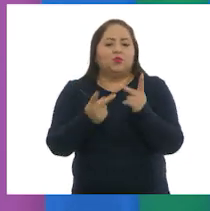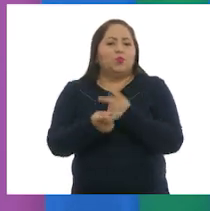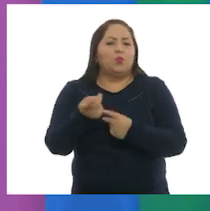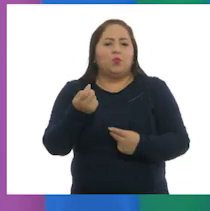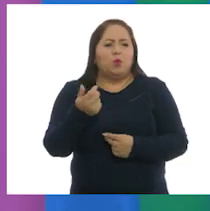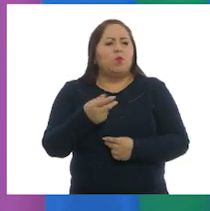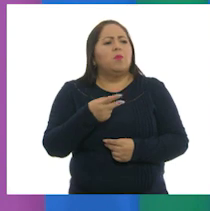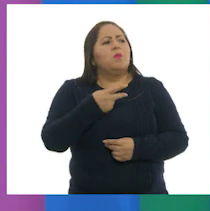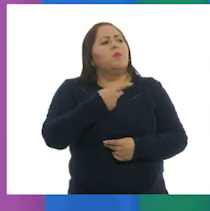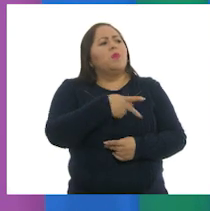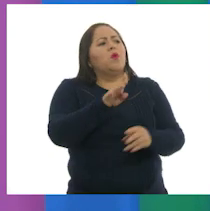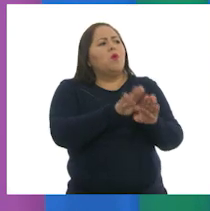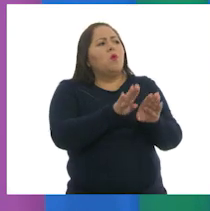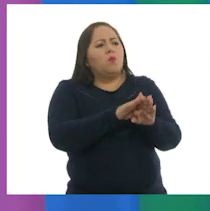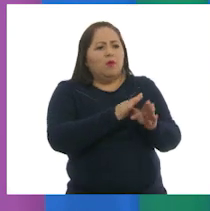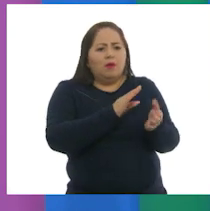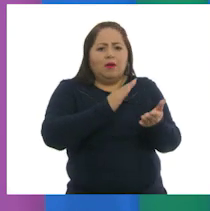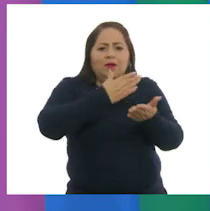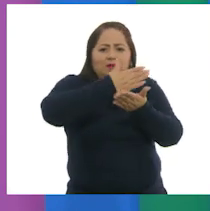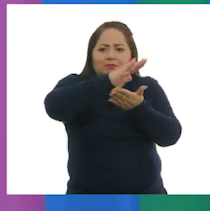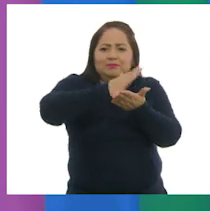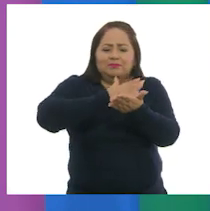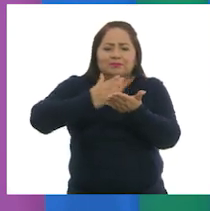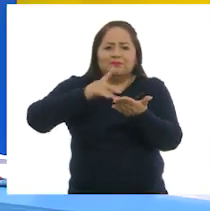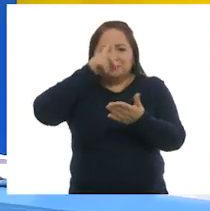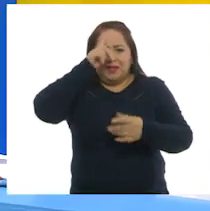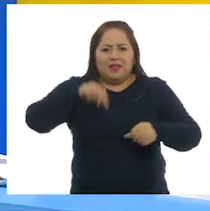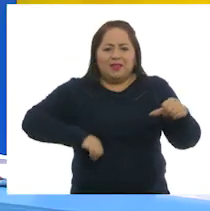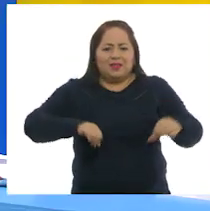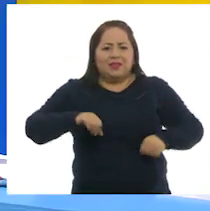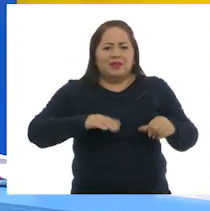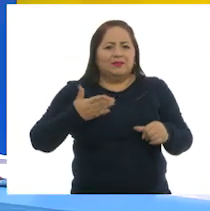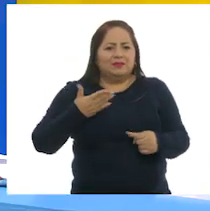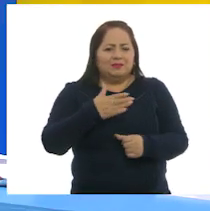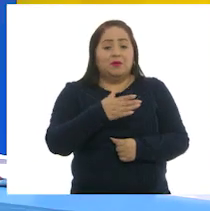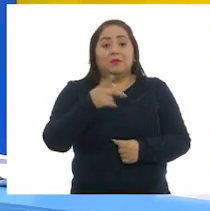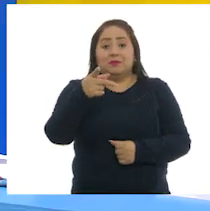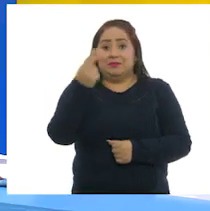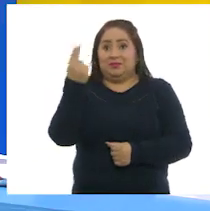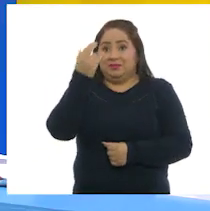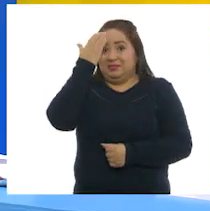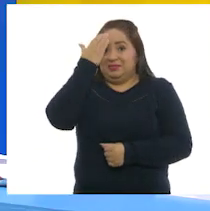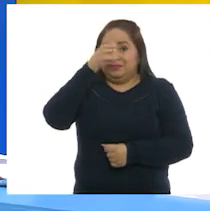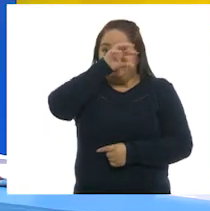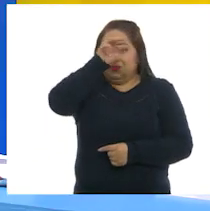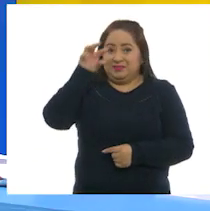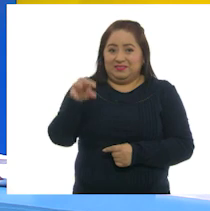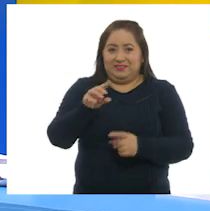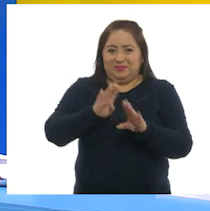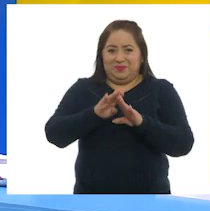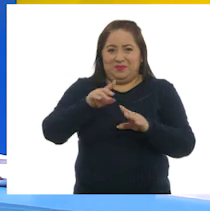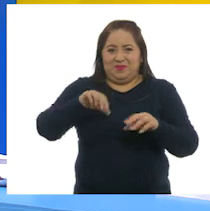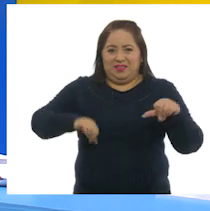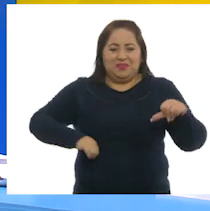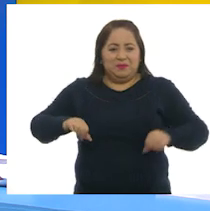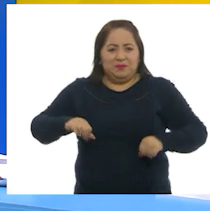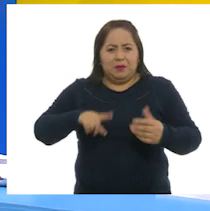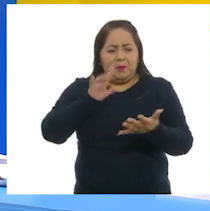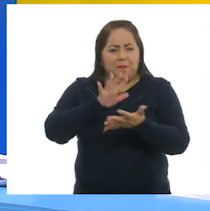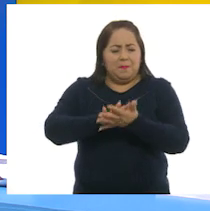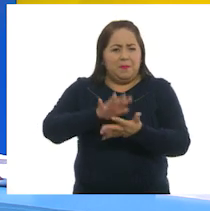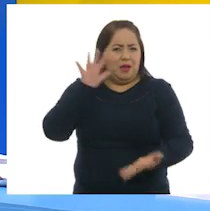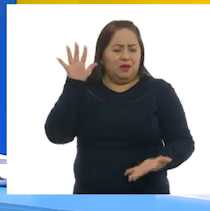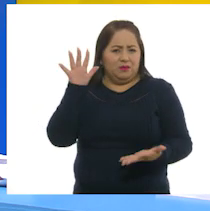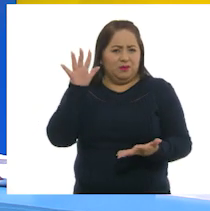¿cómo se distribuye la actividad pesquera en nuestro país? Para conocer las entidades donde esta actividad tiene mayor